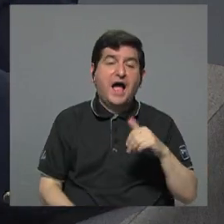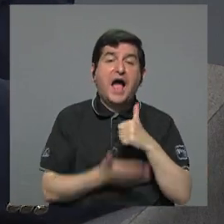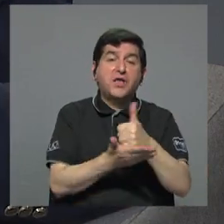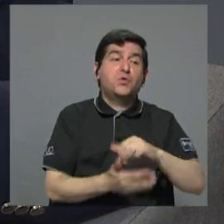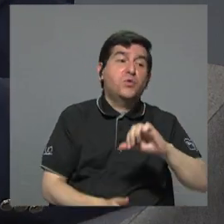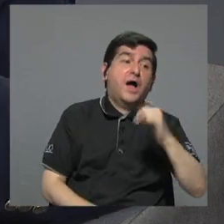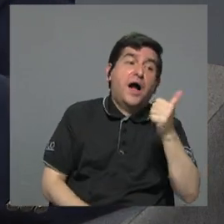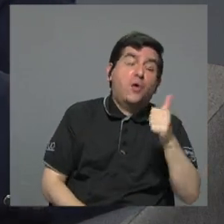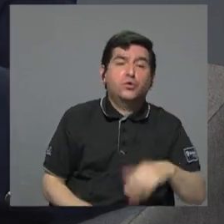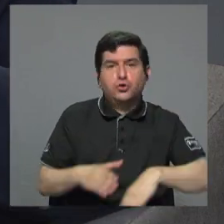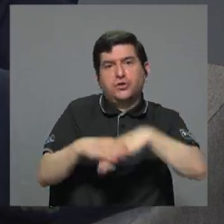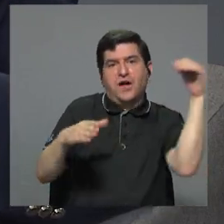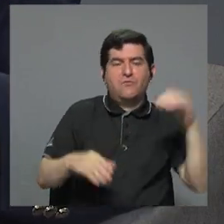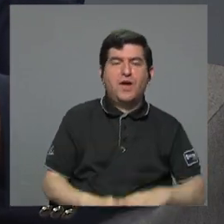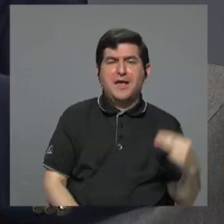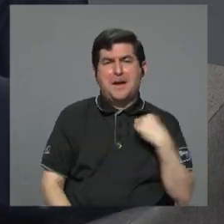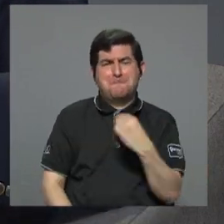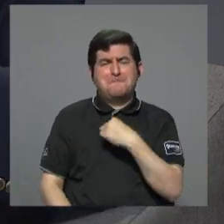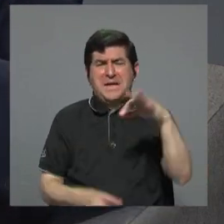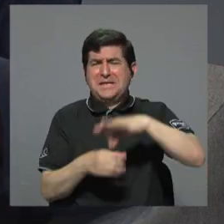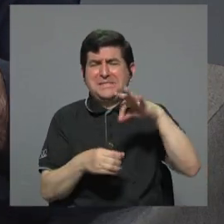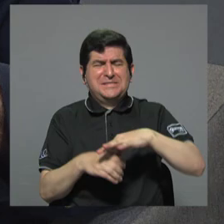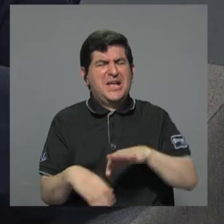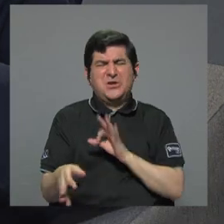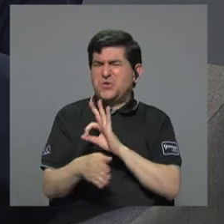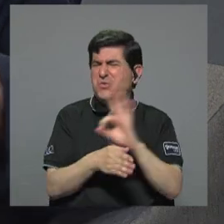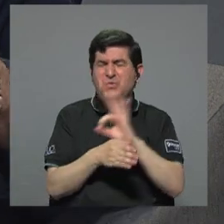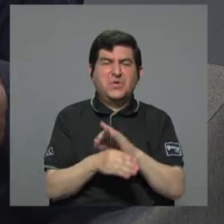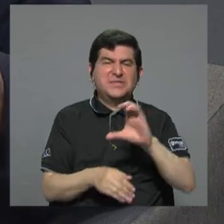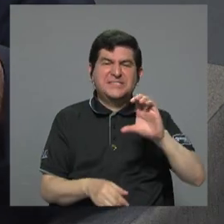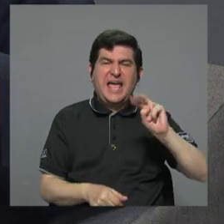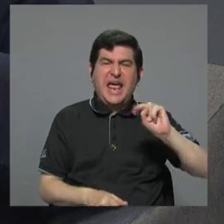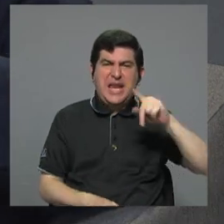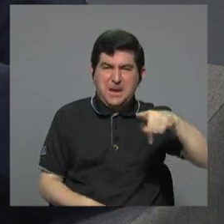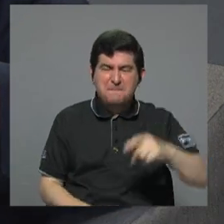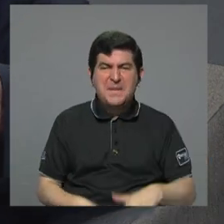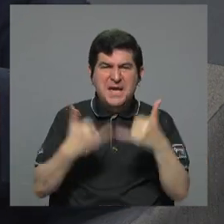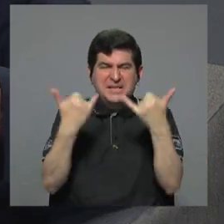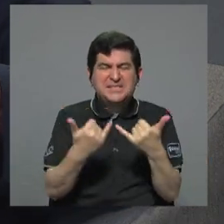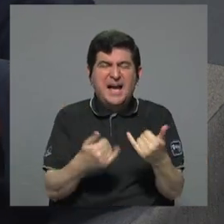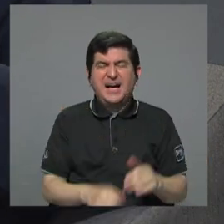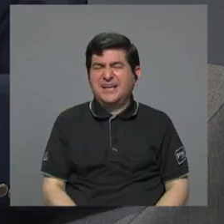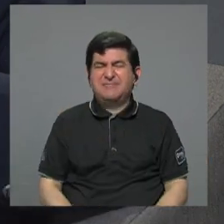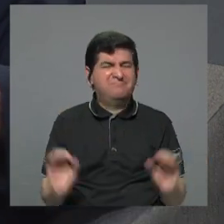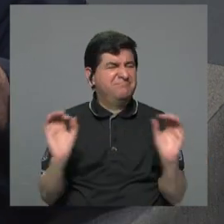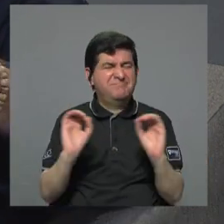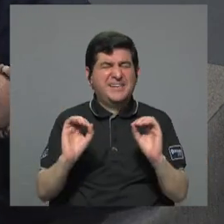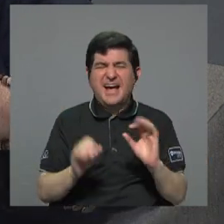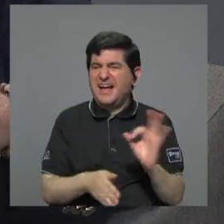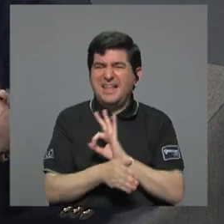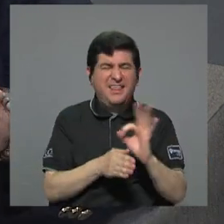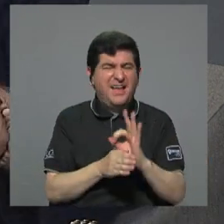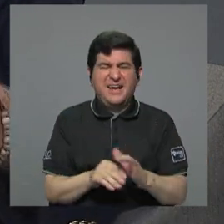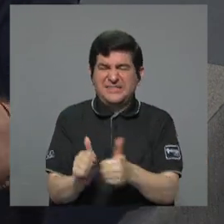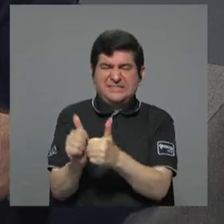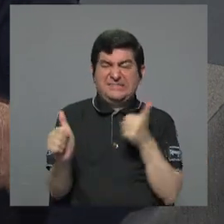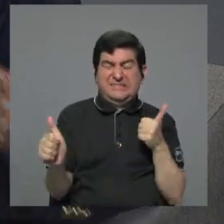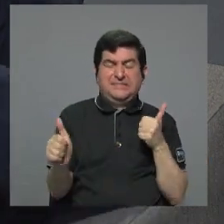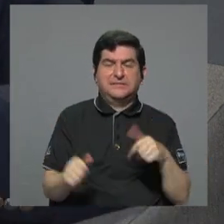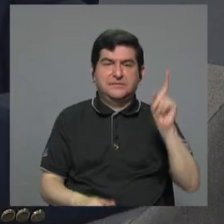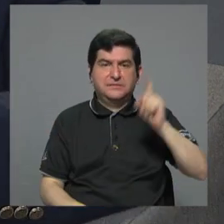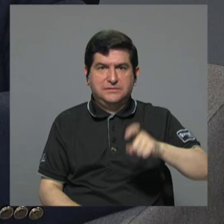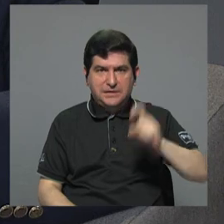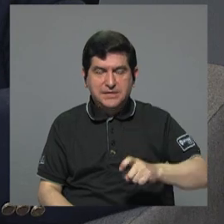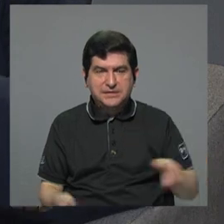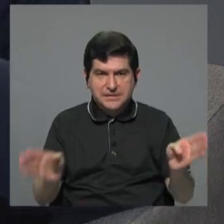y un ministerio de agricultura inútil, un CNP totalmente descompuesto y muy desfasado, al que hay que,